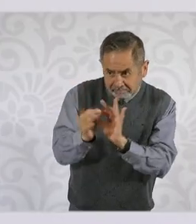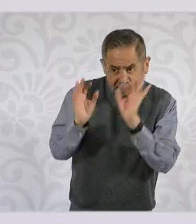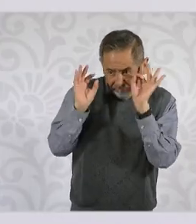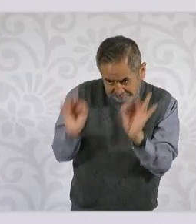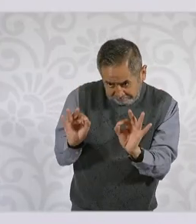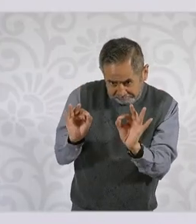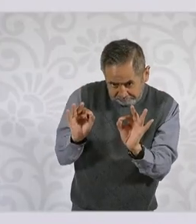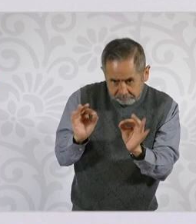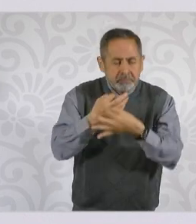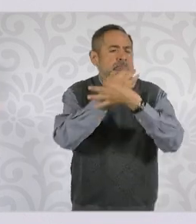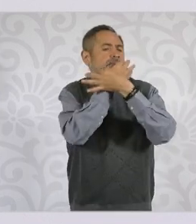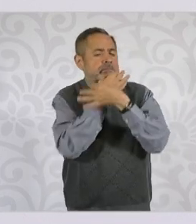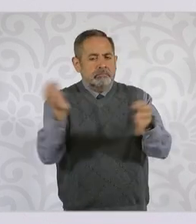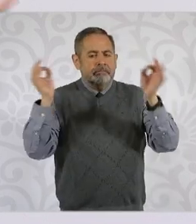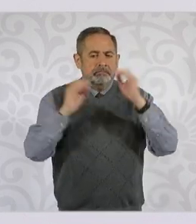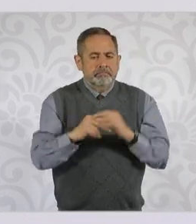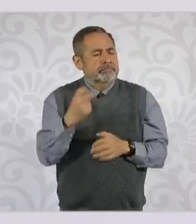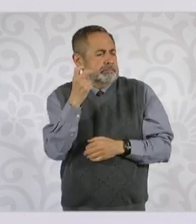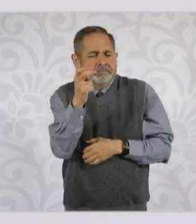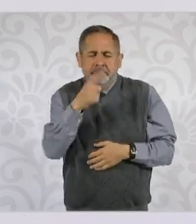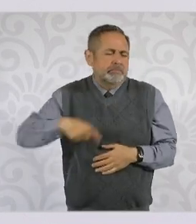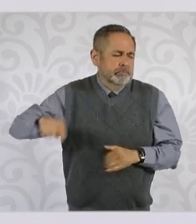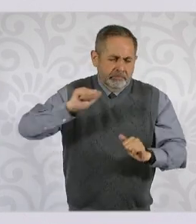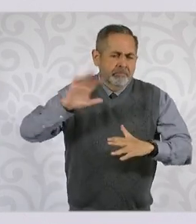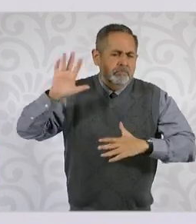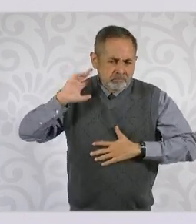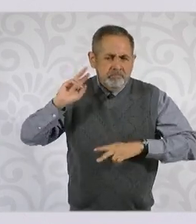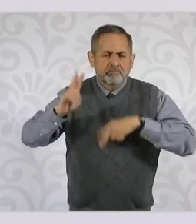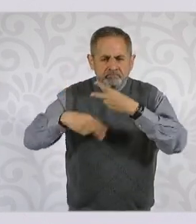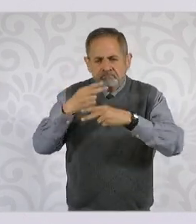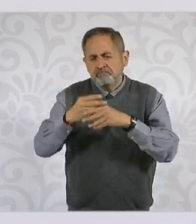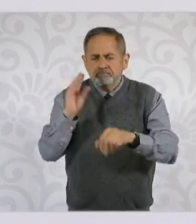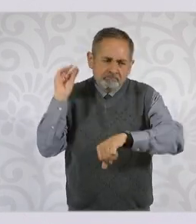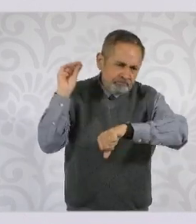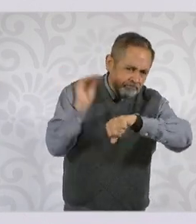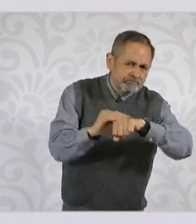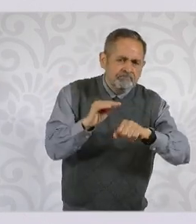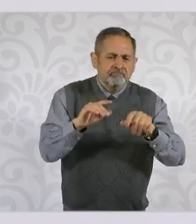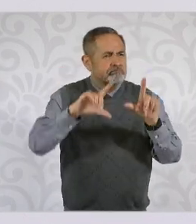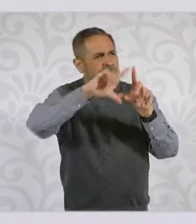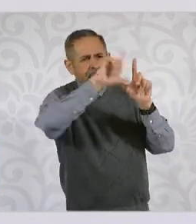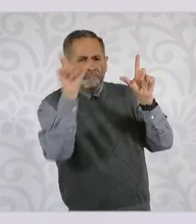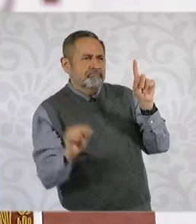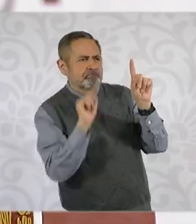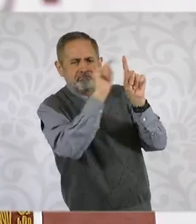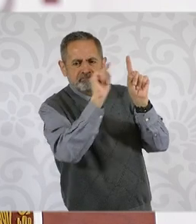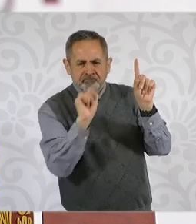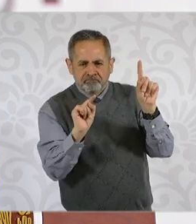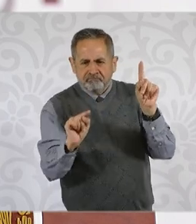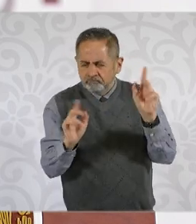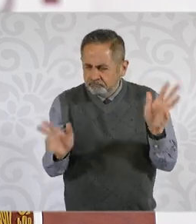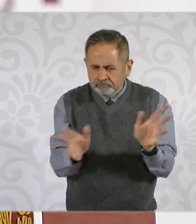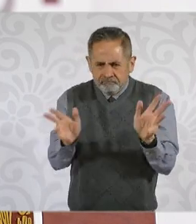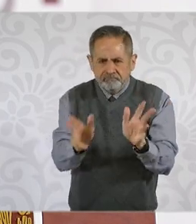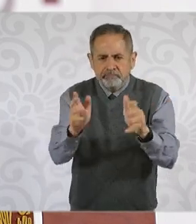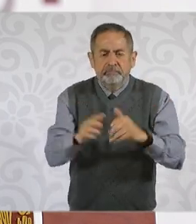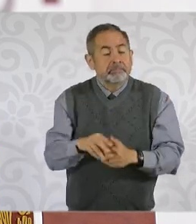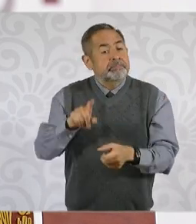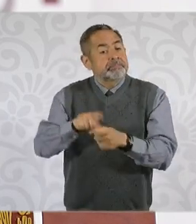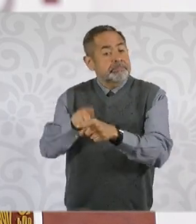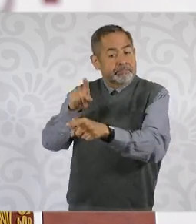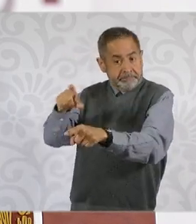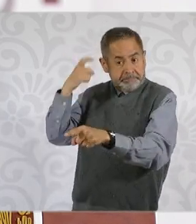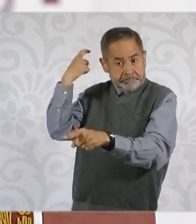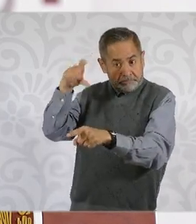bienestar, que son en todo el país, y compromisos de infraestructura que vamos a desarrollar. En Querétaro en